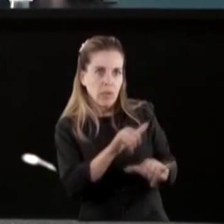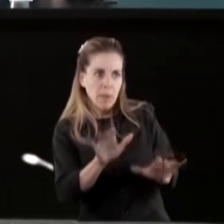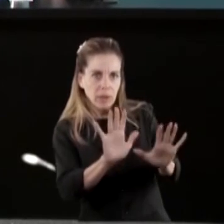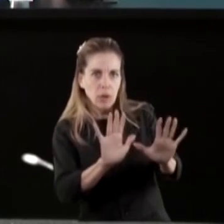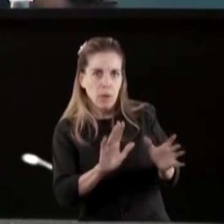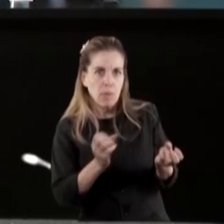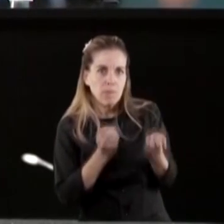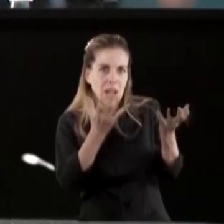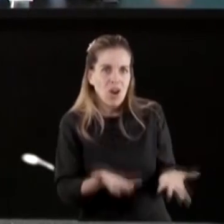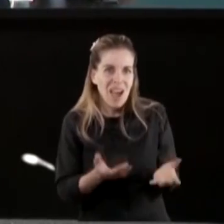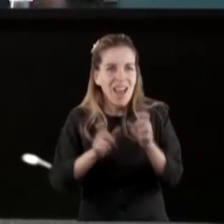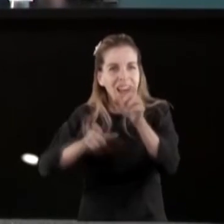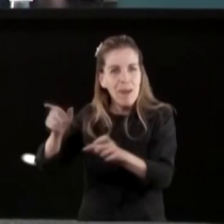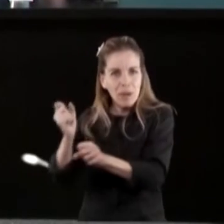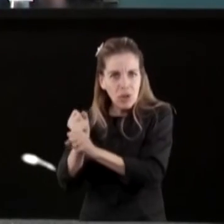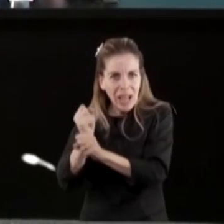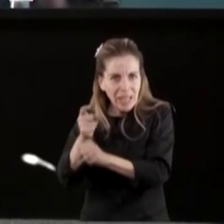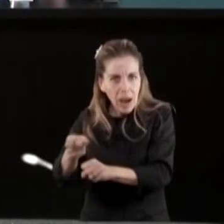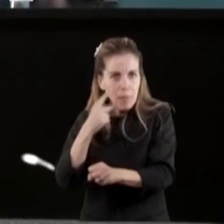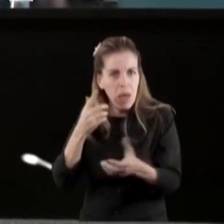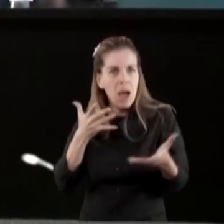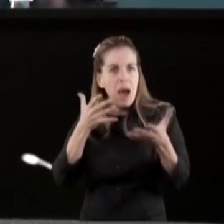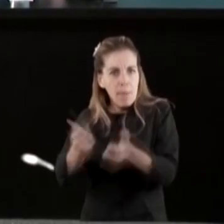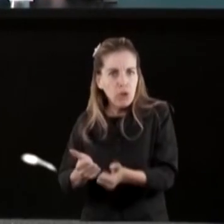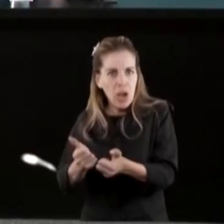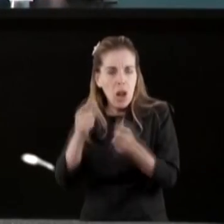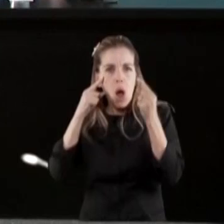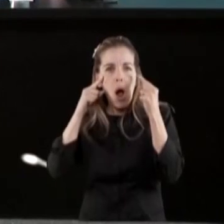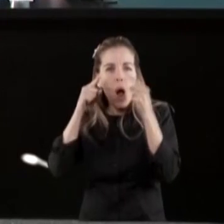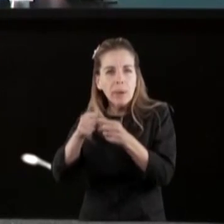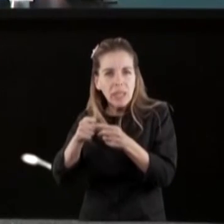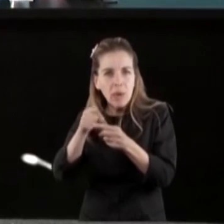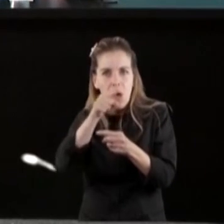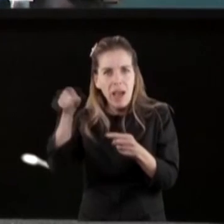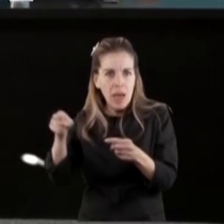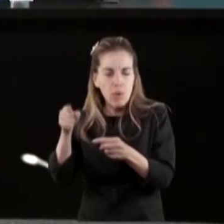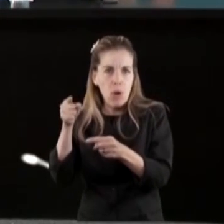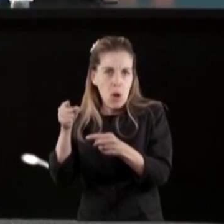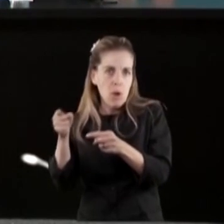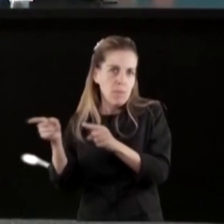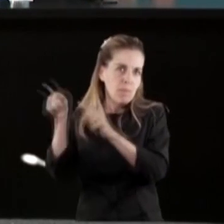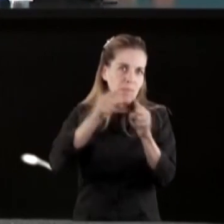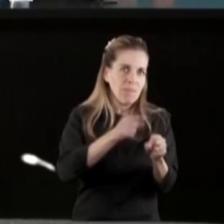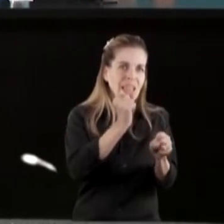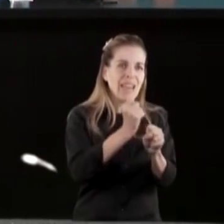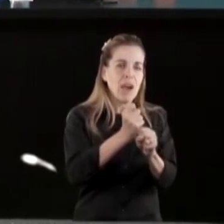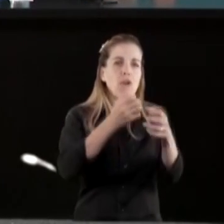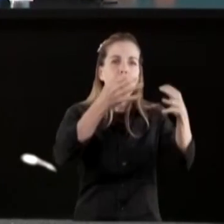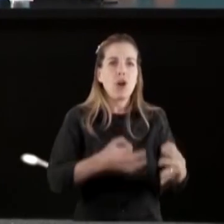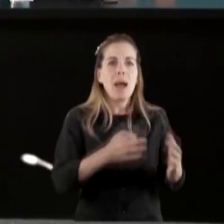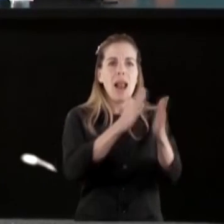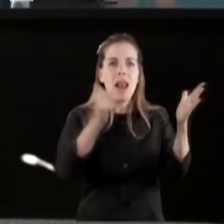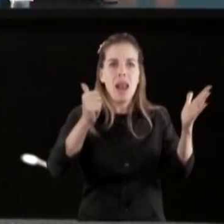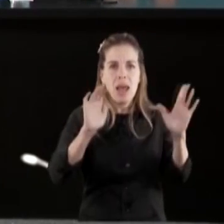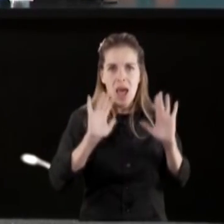acompañar a cada beneficiario al objetivo que concretamente está buscando, que es el empleo formal y fortalecer la economía social. Hay